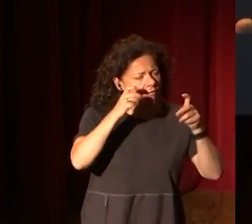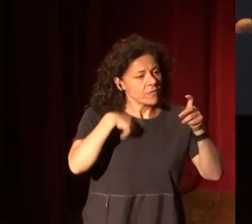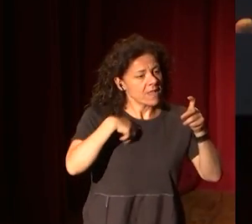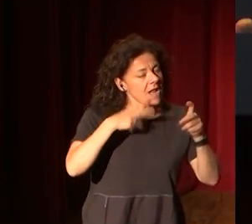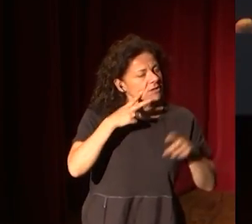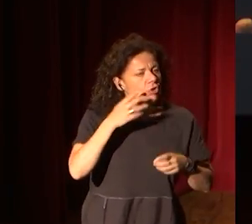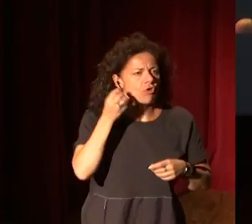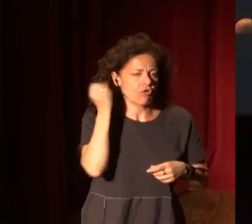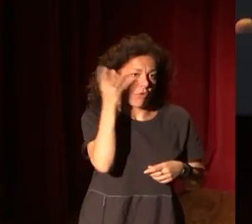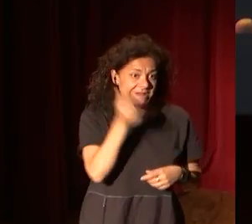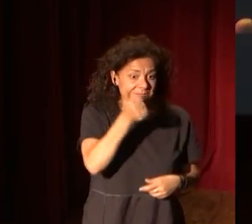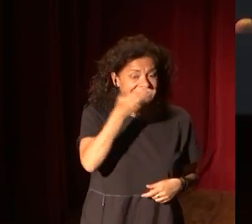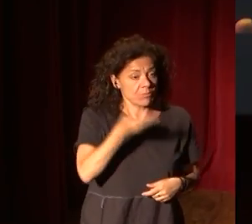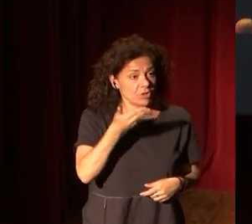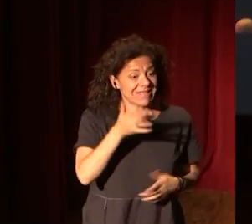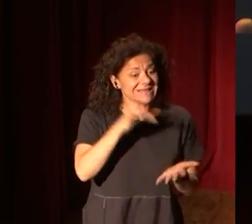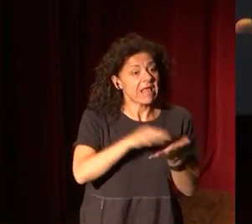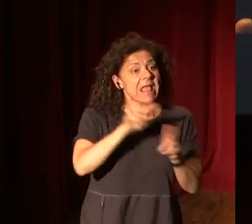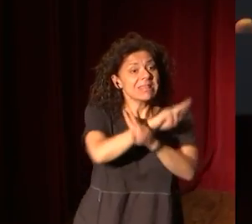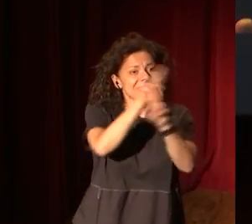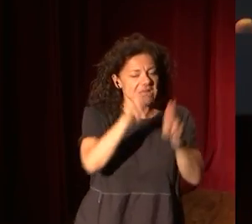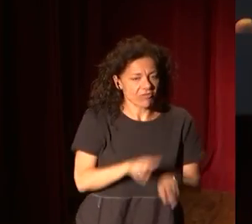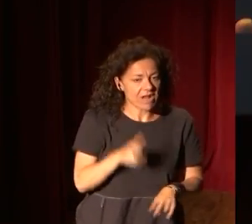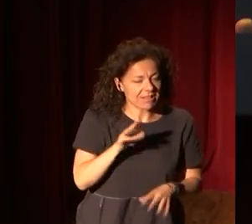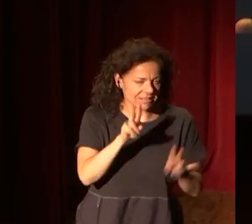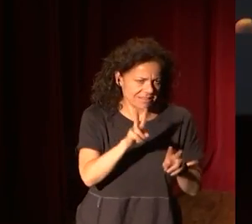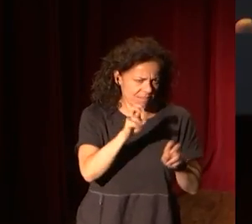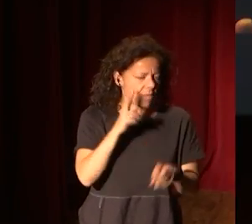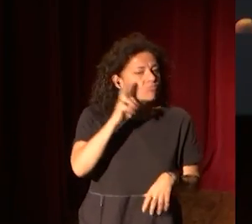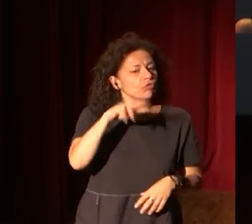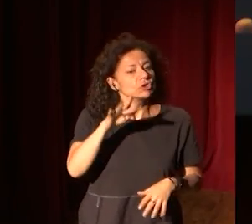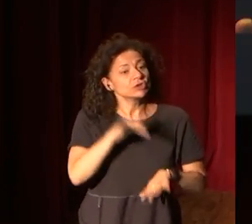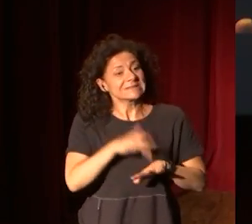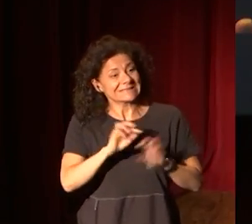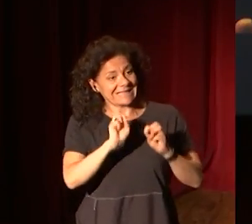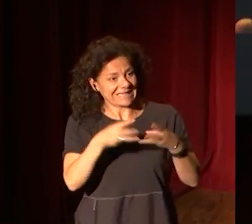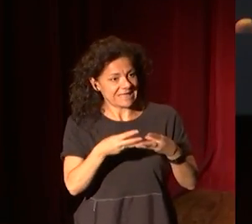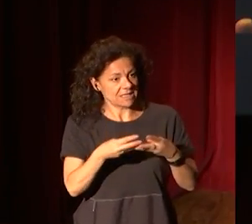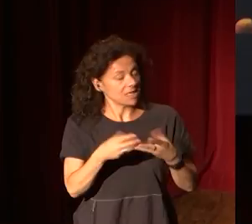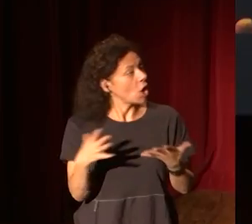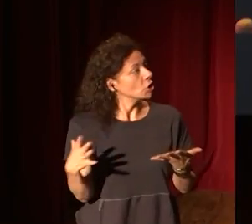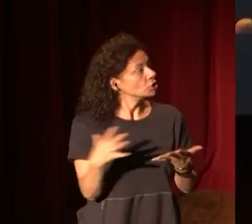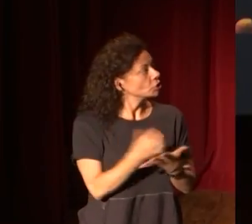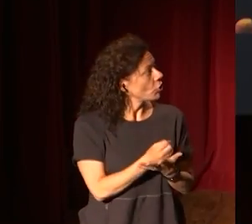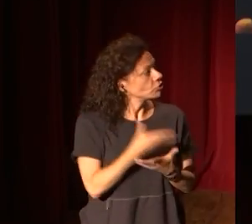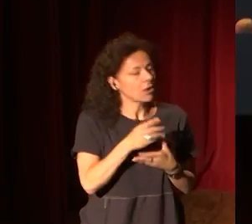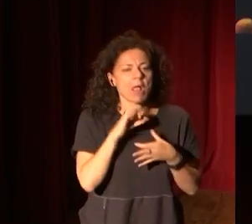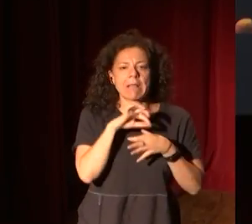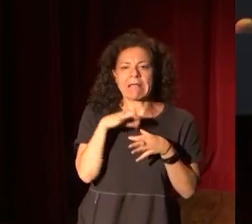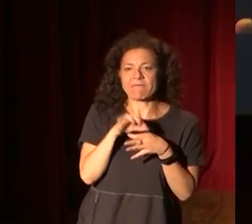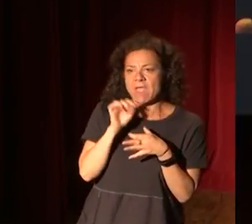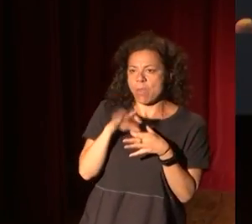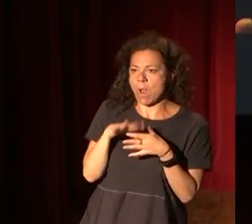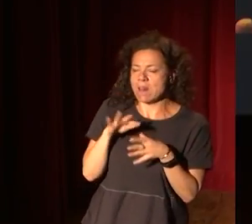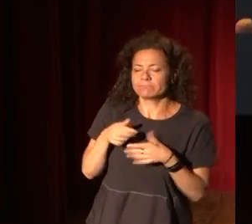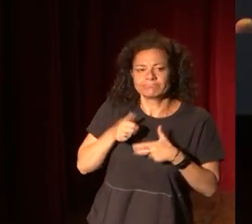conferencias más importantes a nivel internacional de museos digitales. Y todos aquí con nuestro café en plan Starbucks,